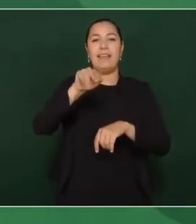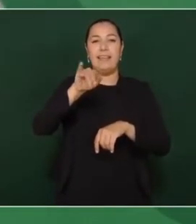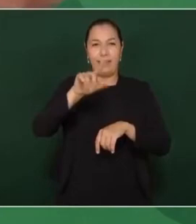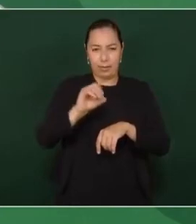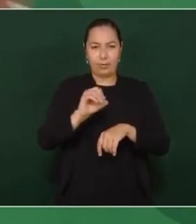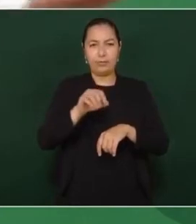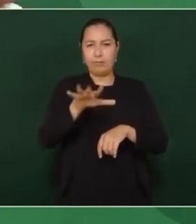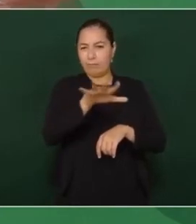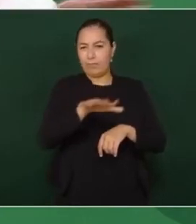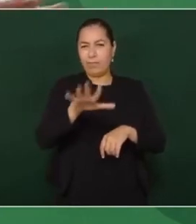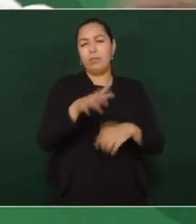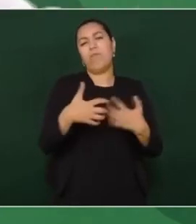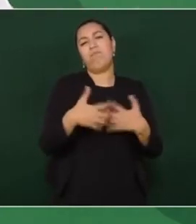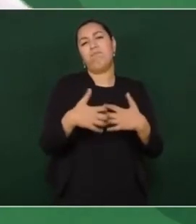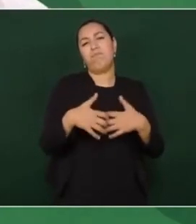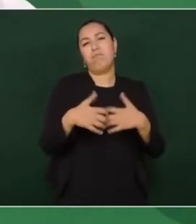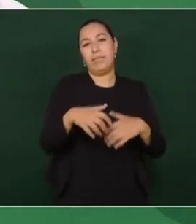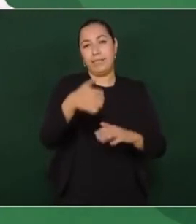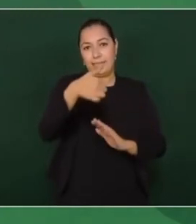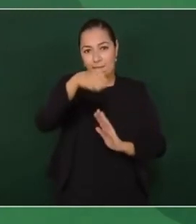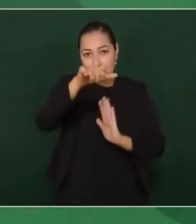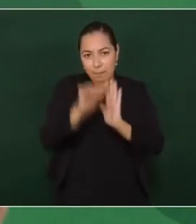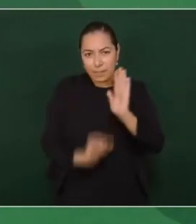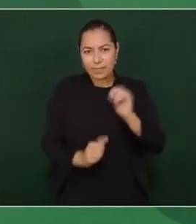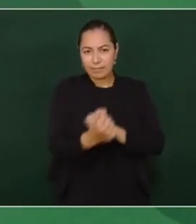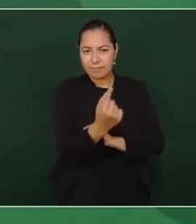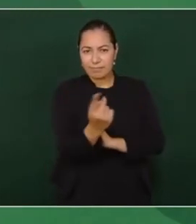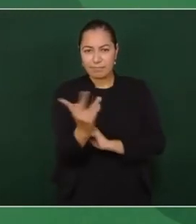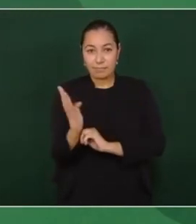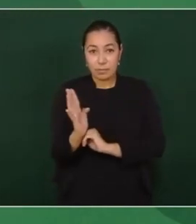meses aniquilan a los jóvenes